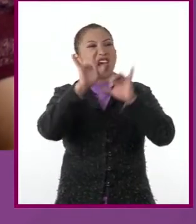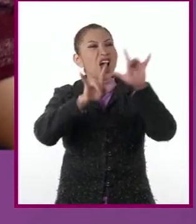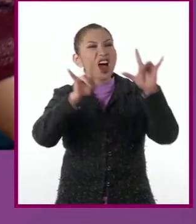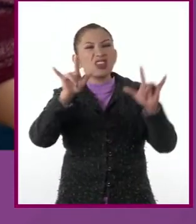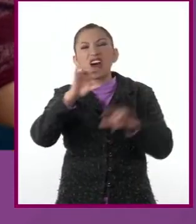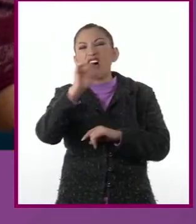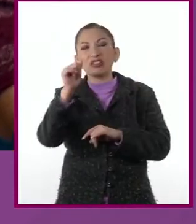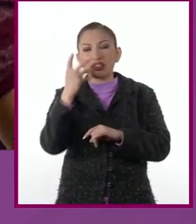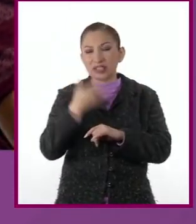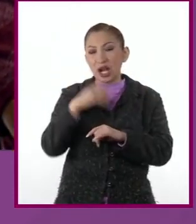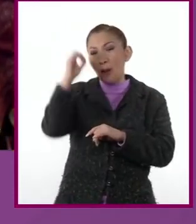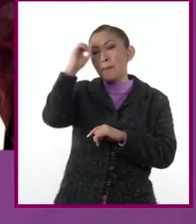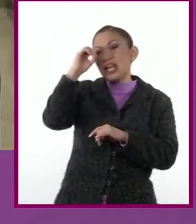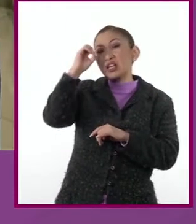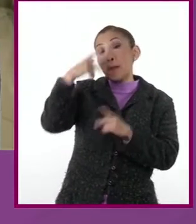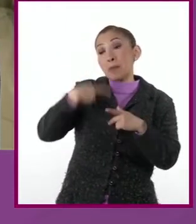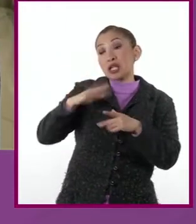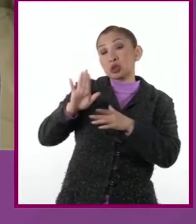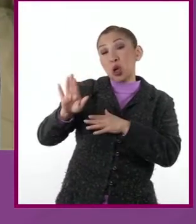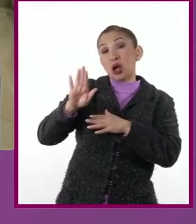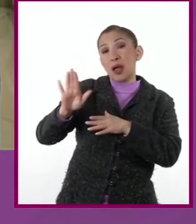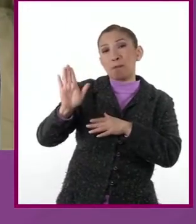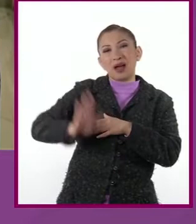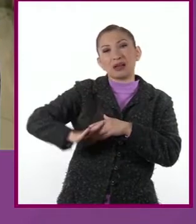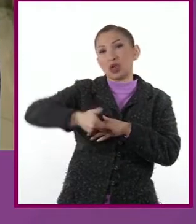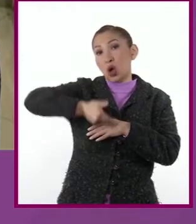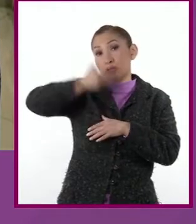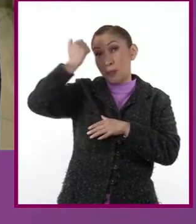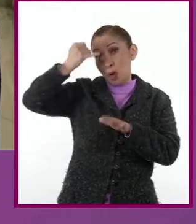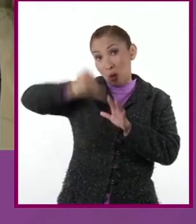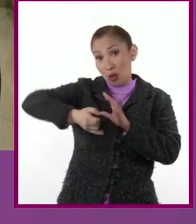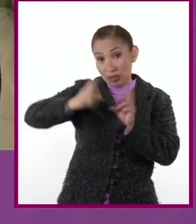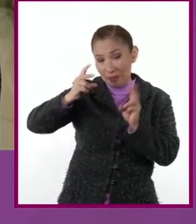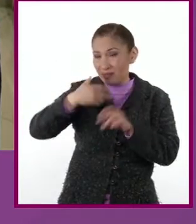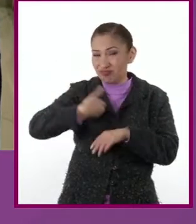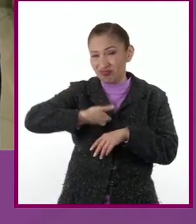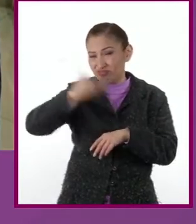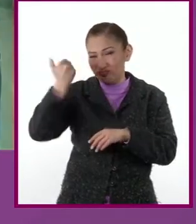otros que tienen la opinión de personas que parecen no saber mucho sobre el tema.